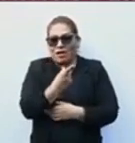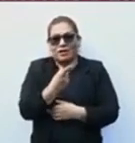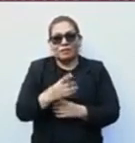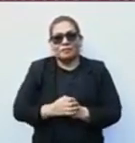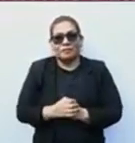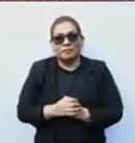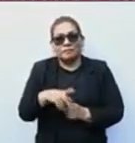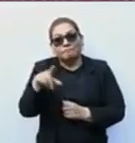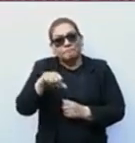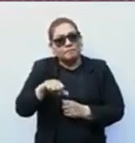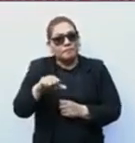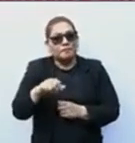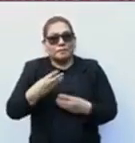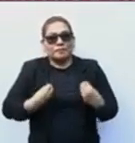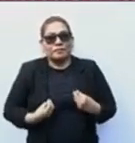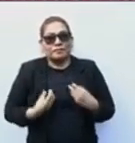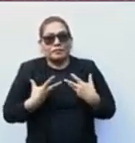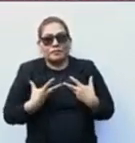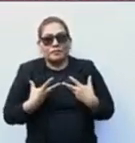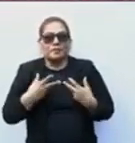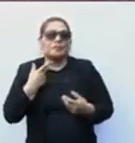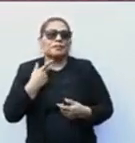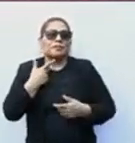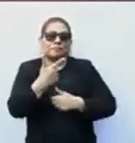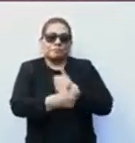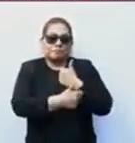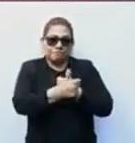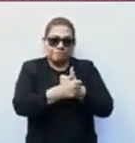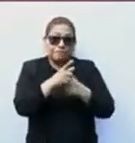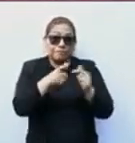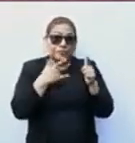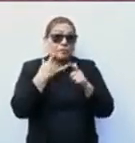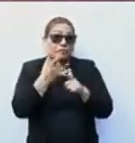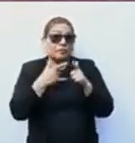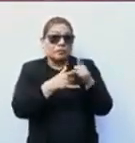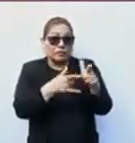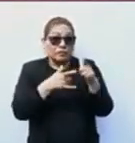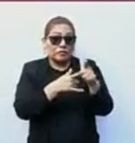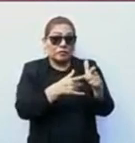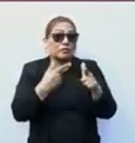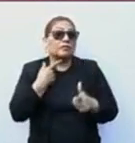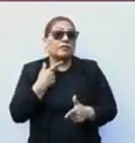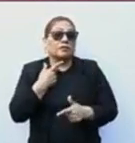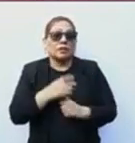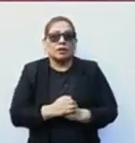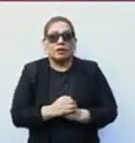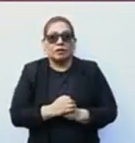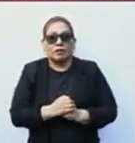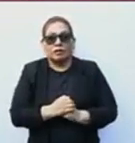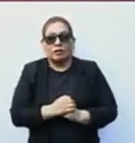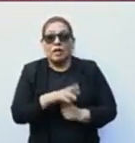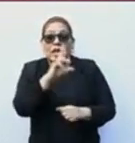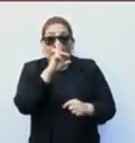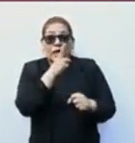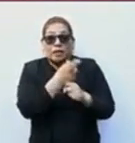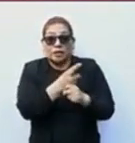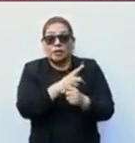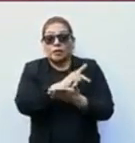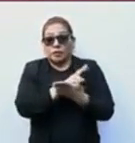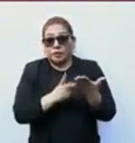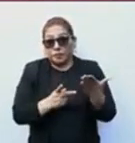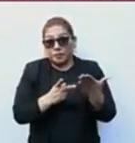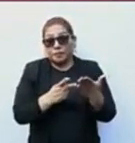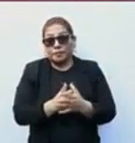aquí he hecho mi vida, mi carrera política, pero hace tiempo no estaba porque la responsabilidad de los programas